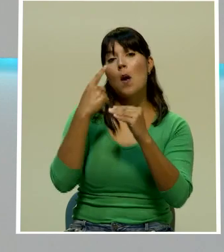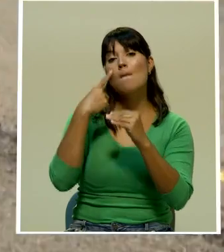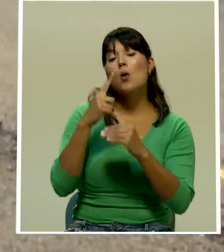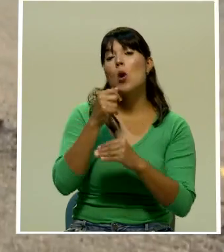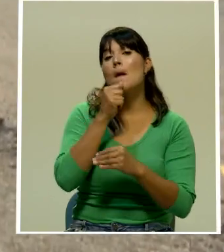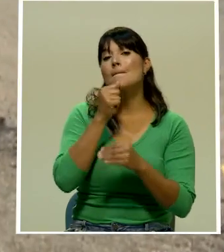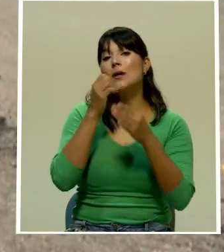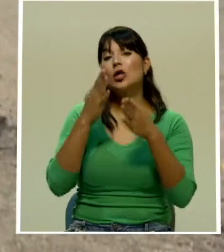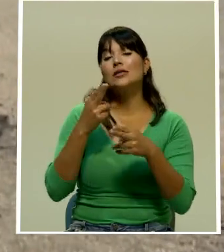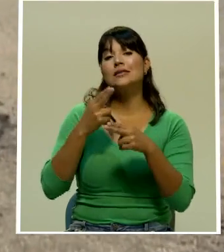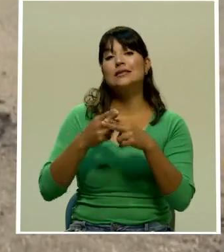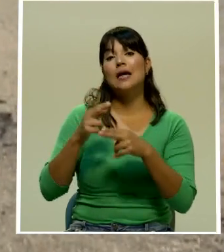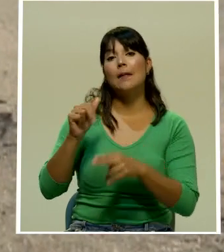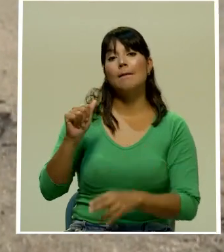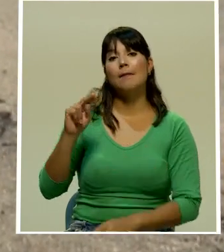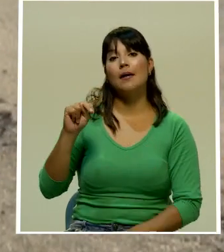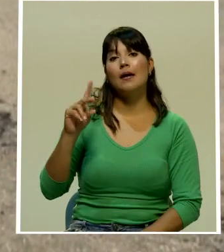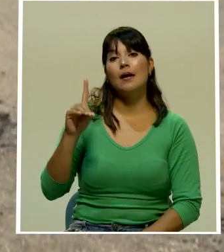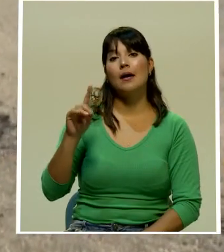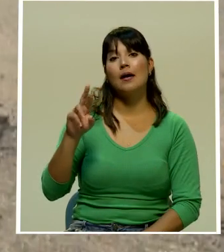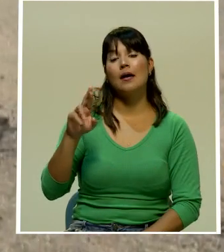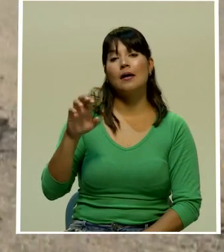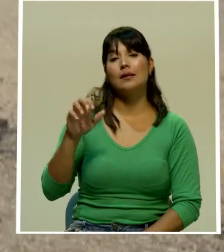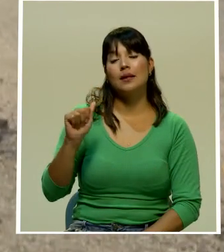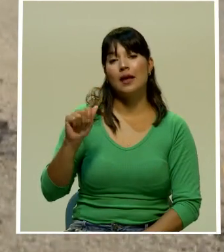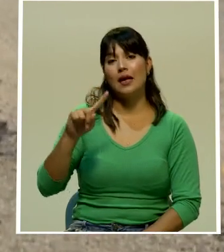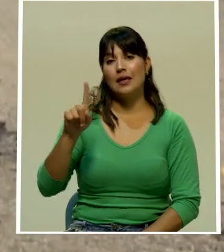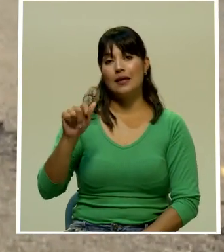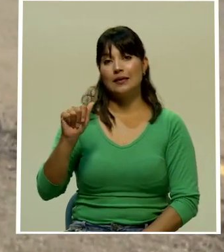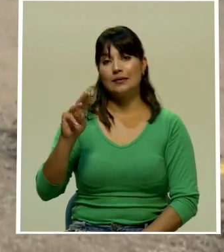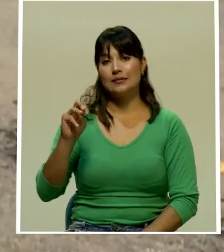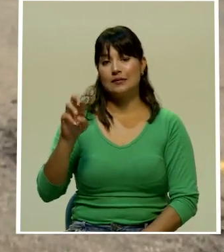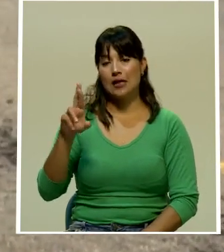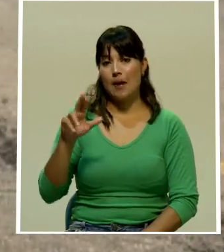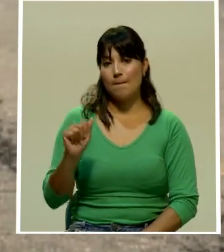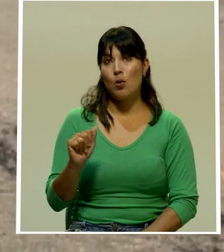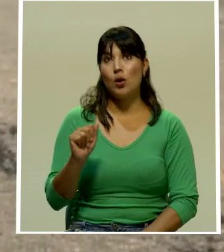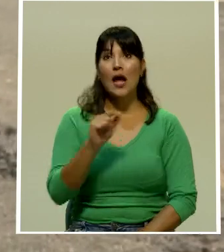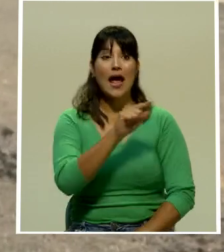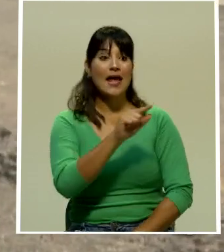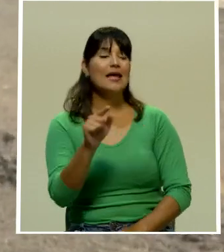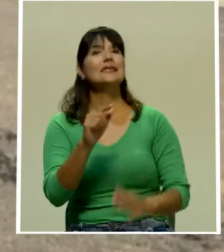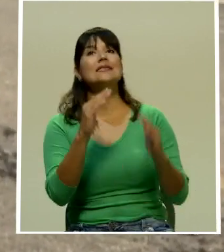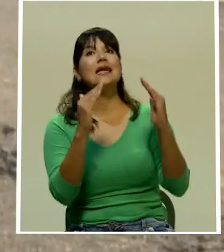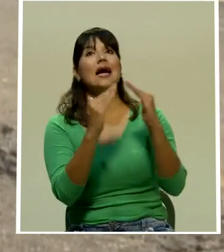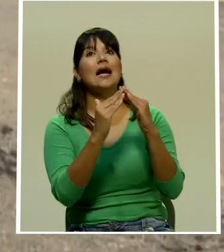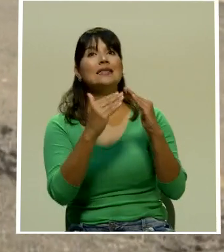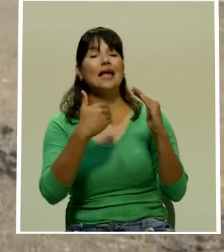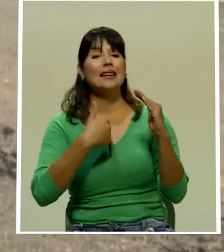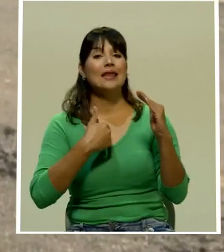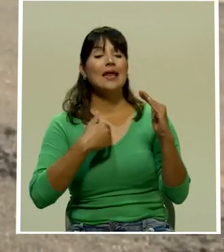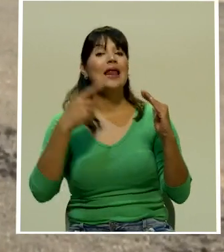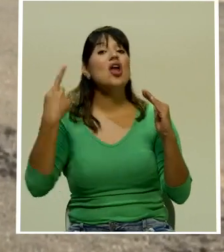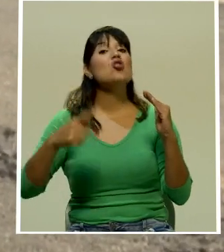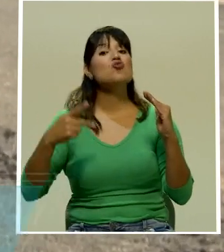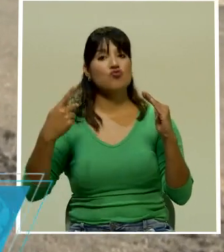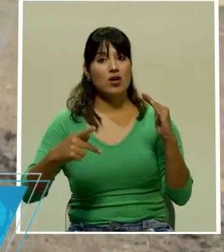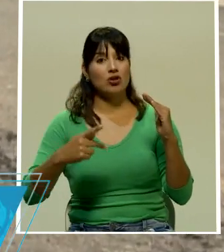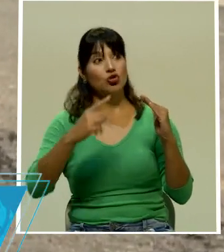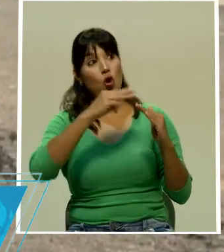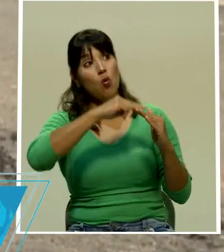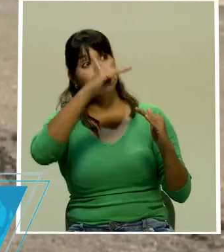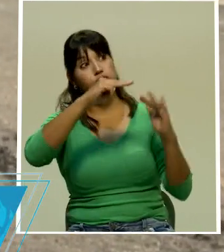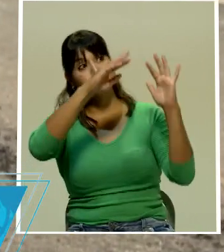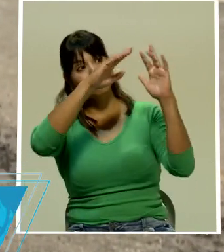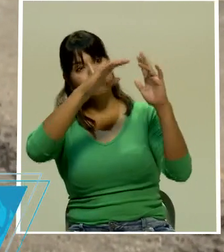Zamora. Adelante. Una situación bastante complicada ya que algunas de las viviendas se encuentran en riesgo de un deslizamiento el cual se produce